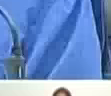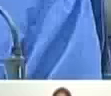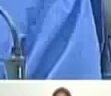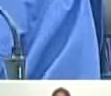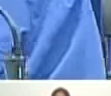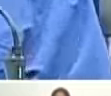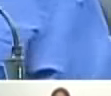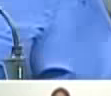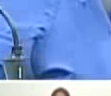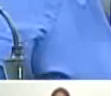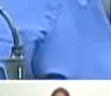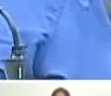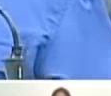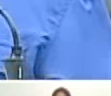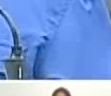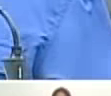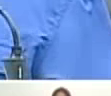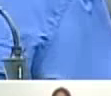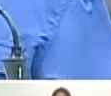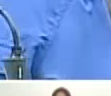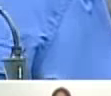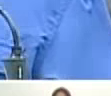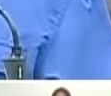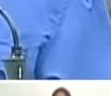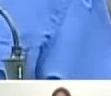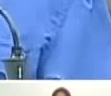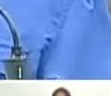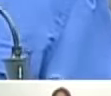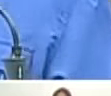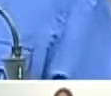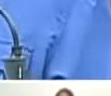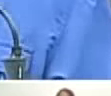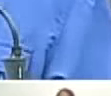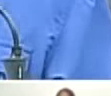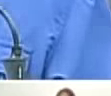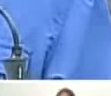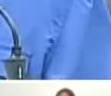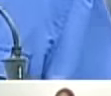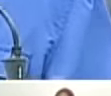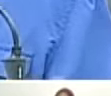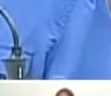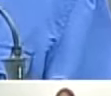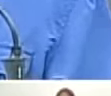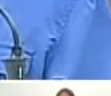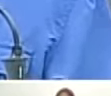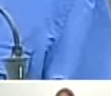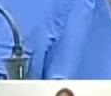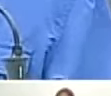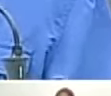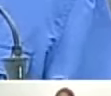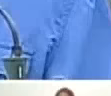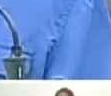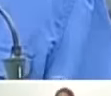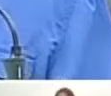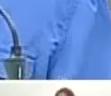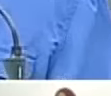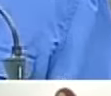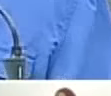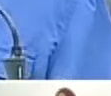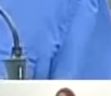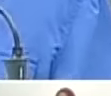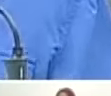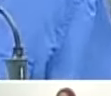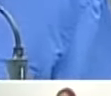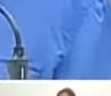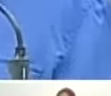escúchame dígame ¿qué más? aprovecha esta oportunidad y dime ¿qué más?